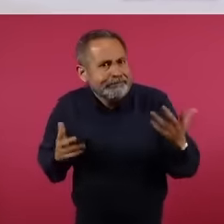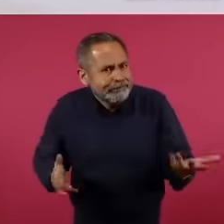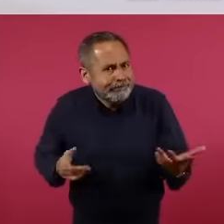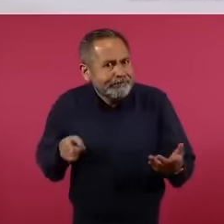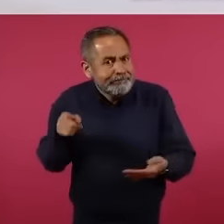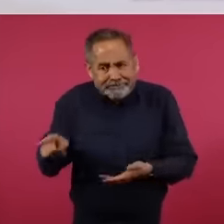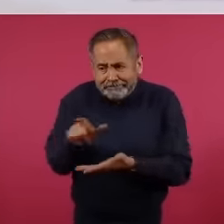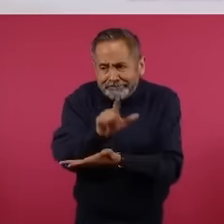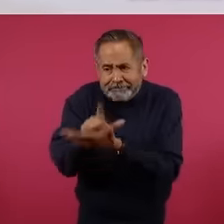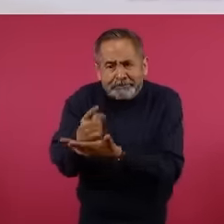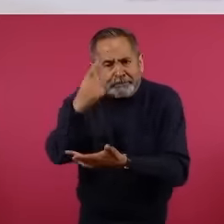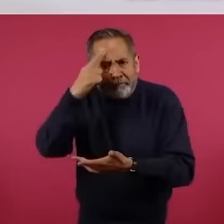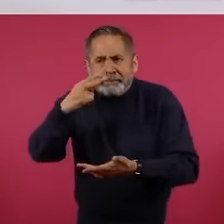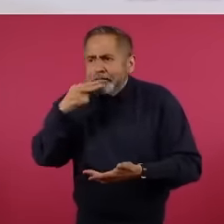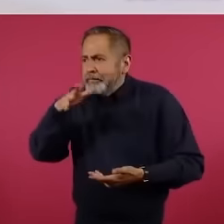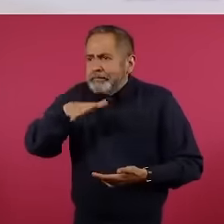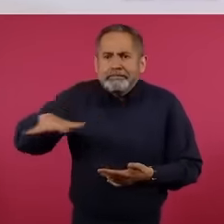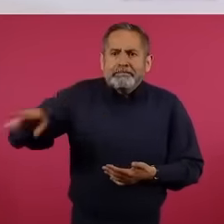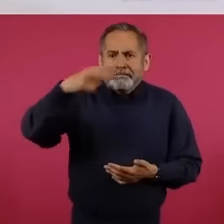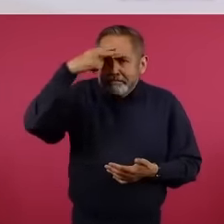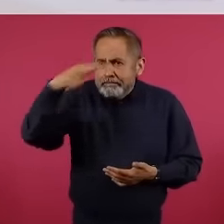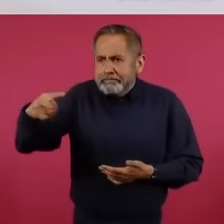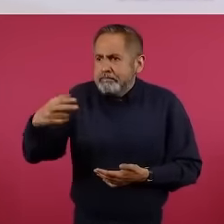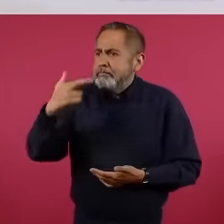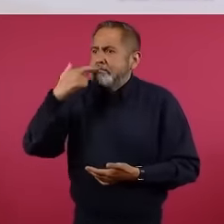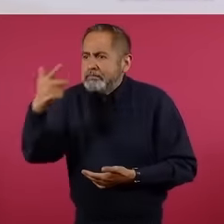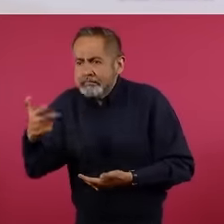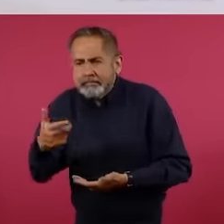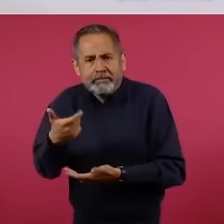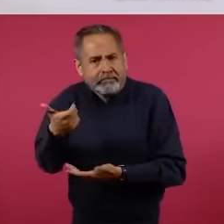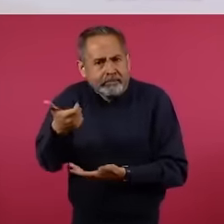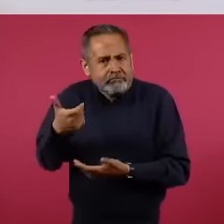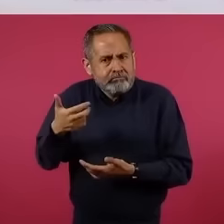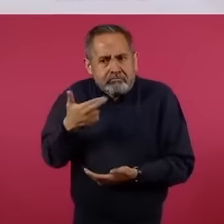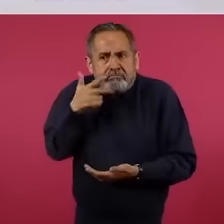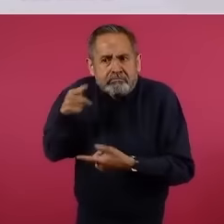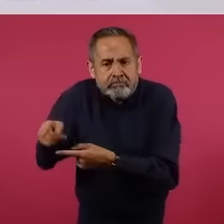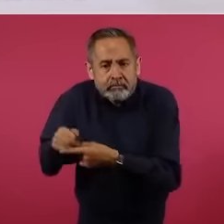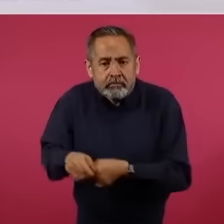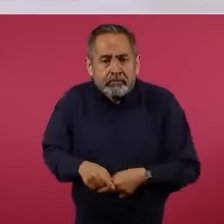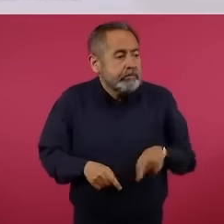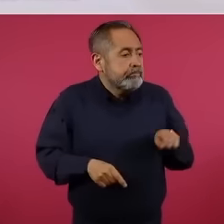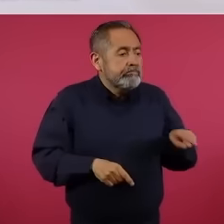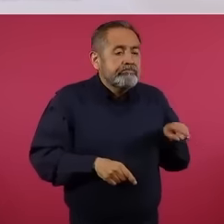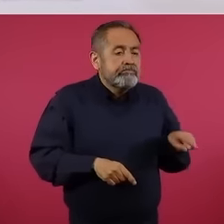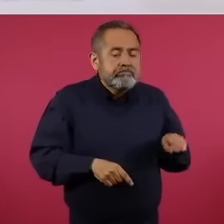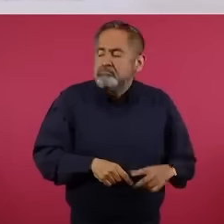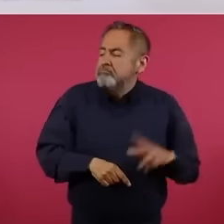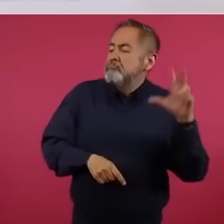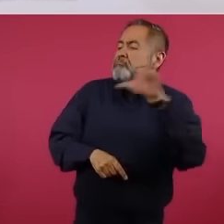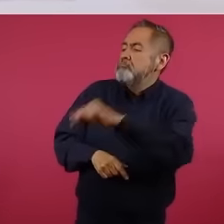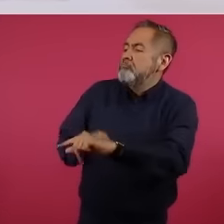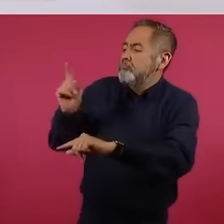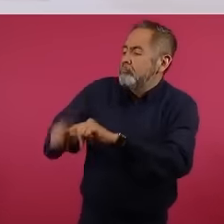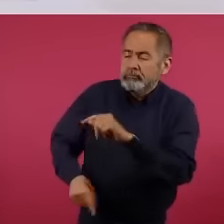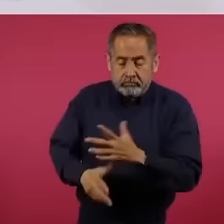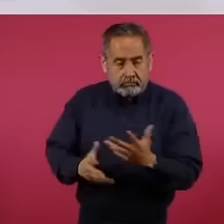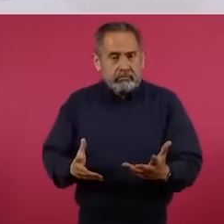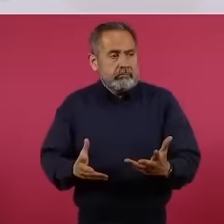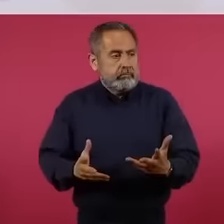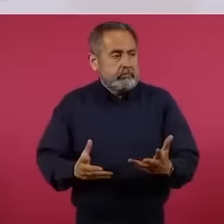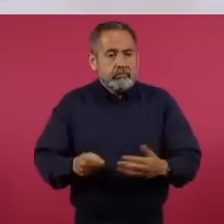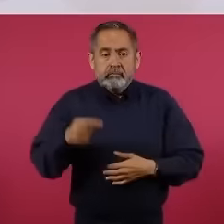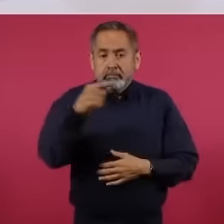mexicanos. Y el juez que actúa